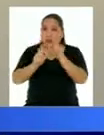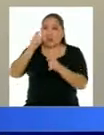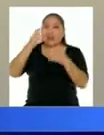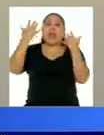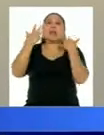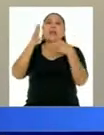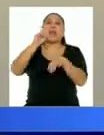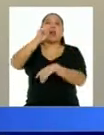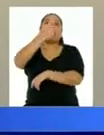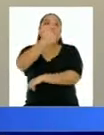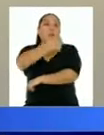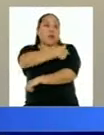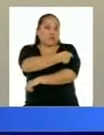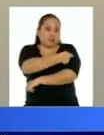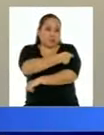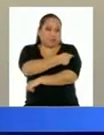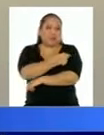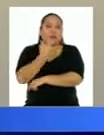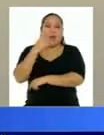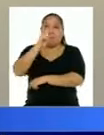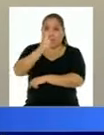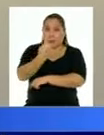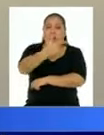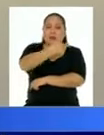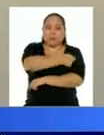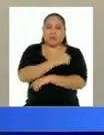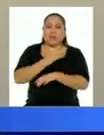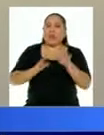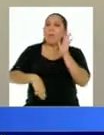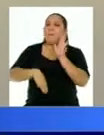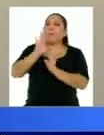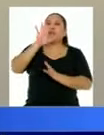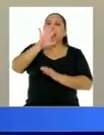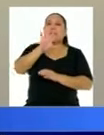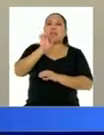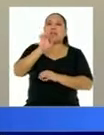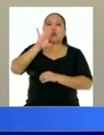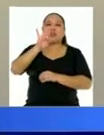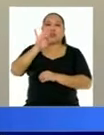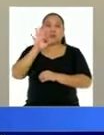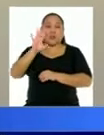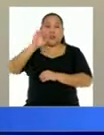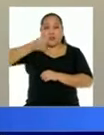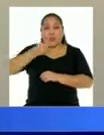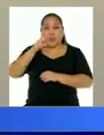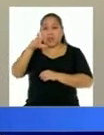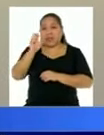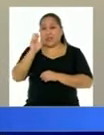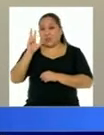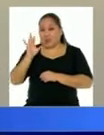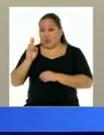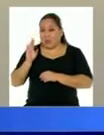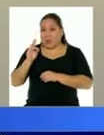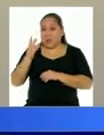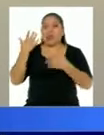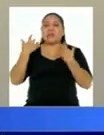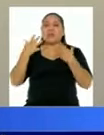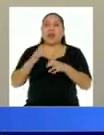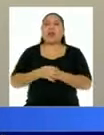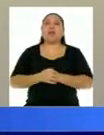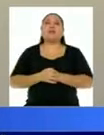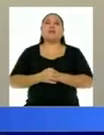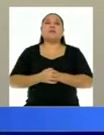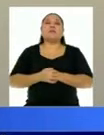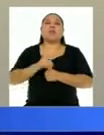la primera dosis de la vacuna contra la COVID-19 y más de quinientos ochenta y cinco mil trescientos siete ya se encuentran